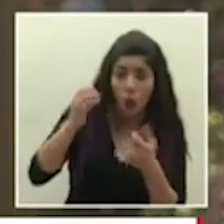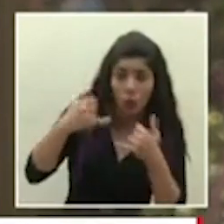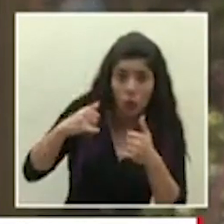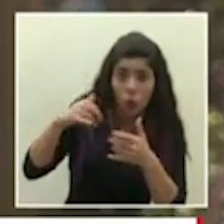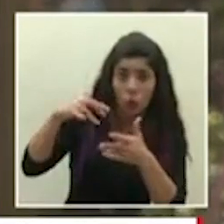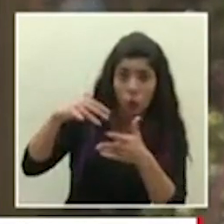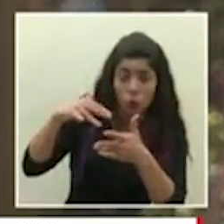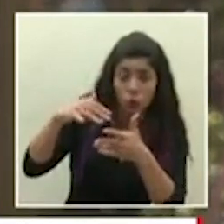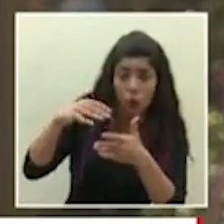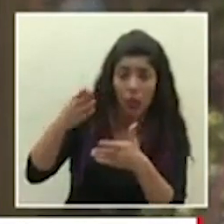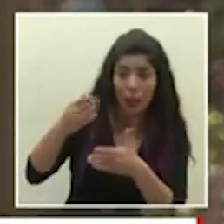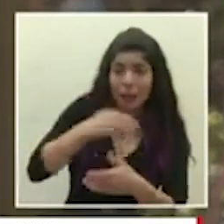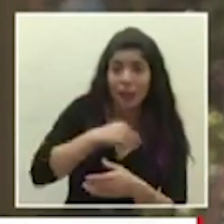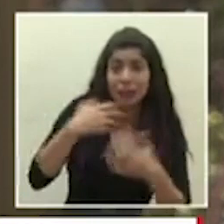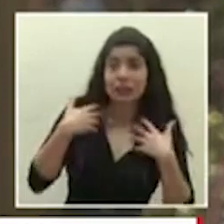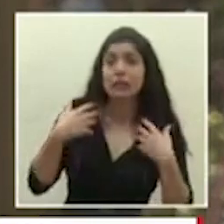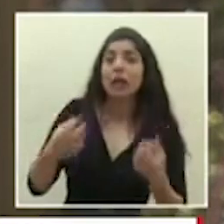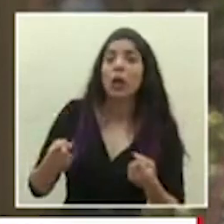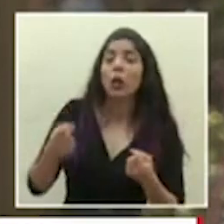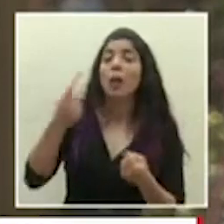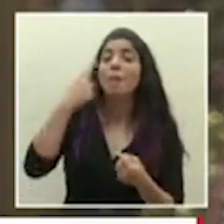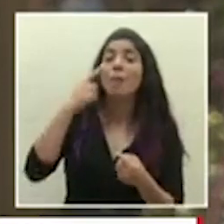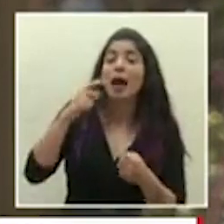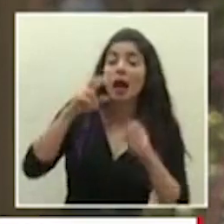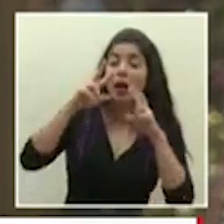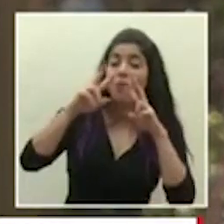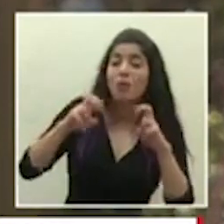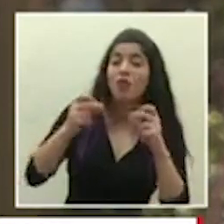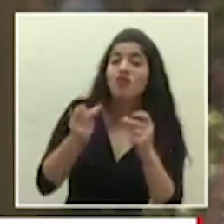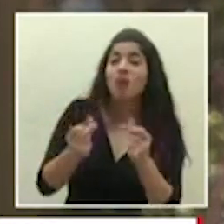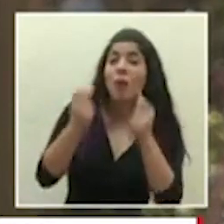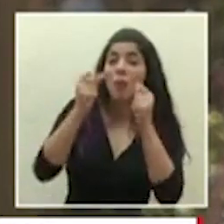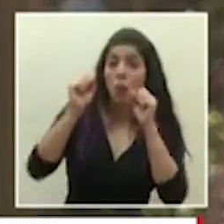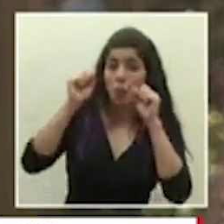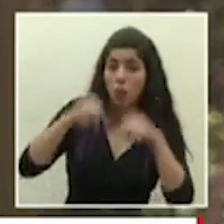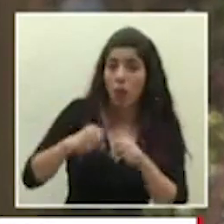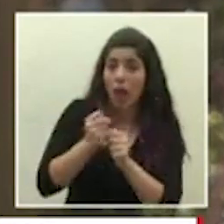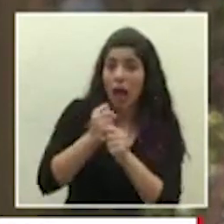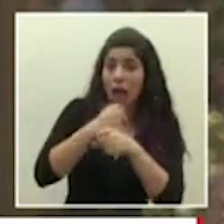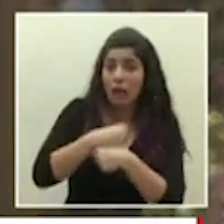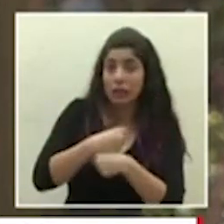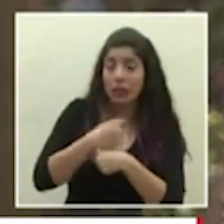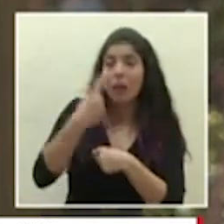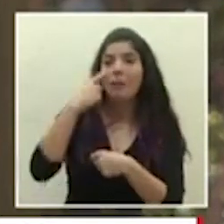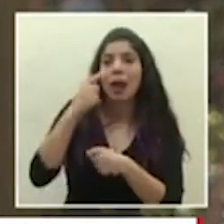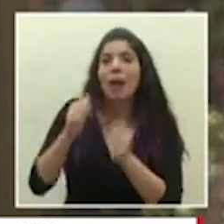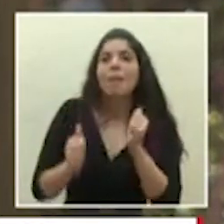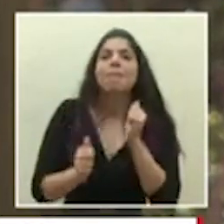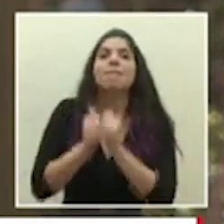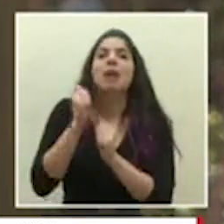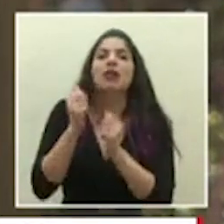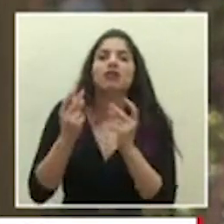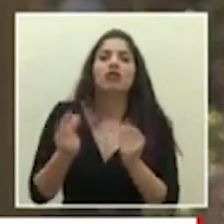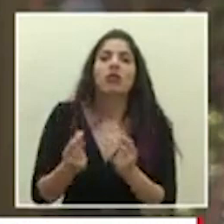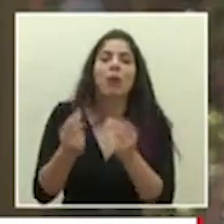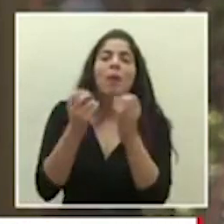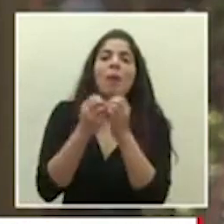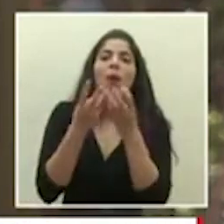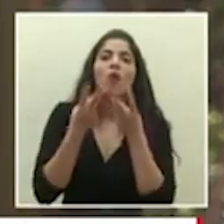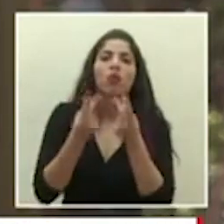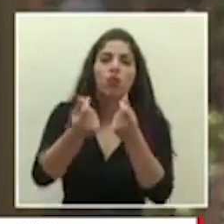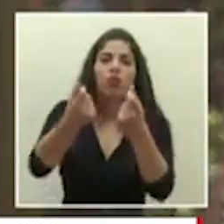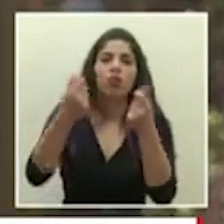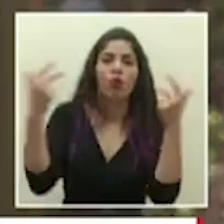posición el Ministerio de Salud para que estas pruebas rápidas se puedan realizar y entonces haya una mayor y rapidez fluidez en el